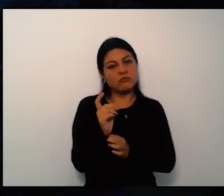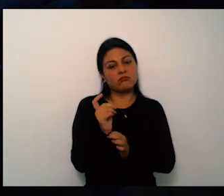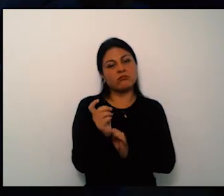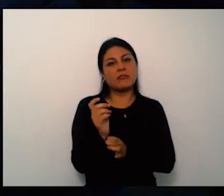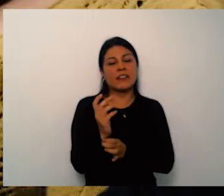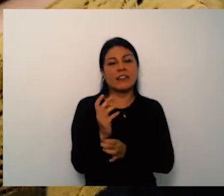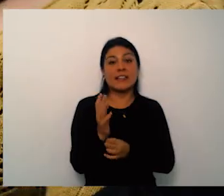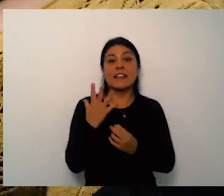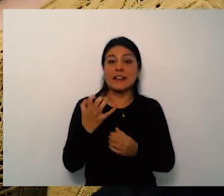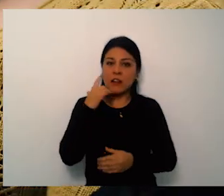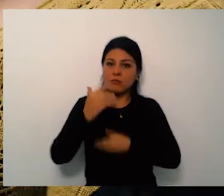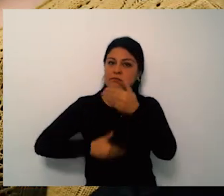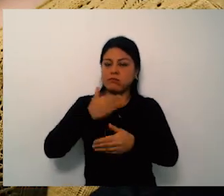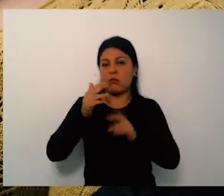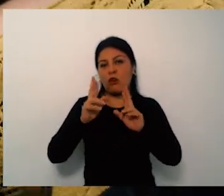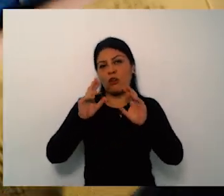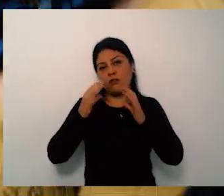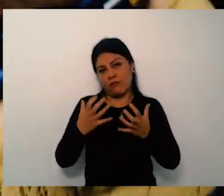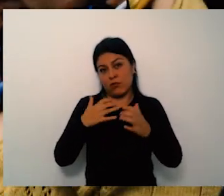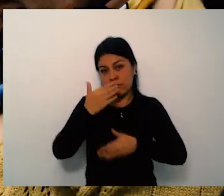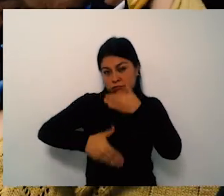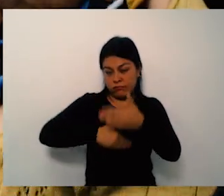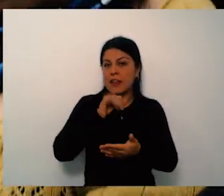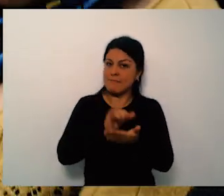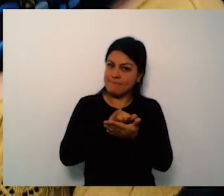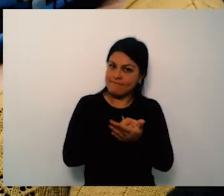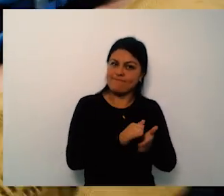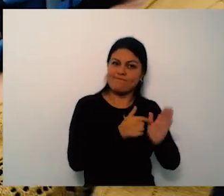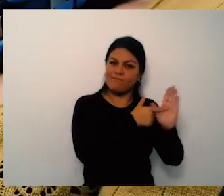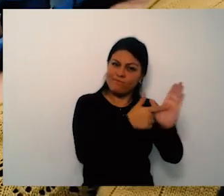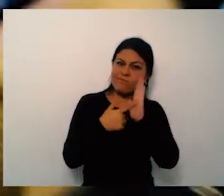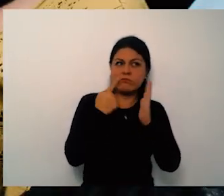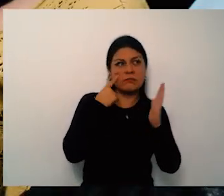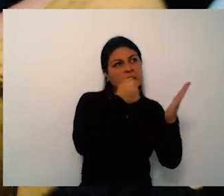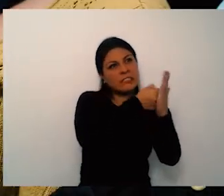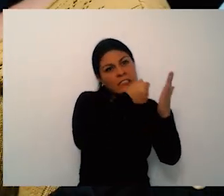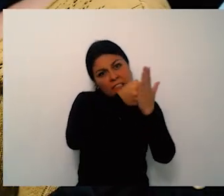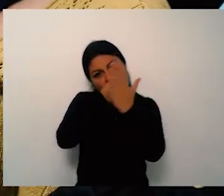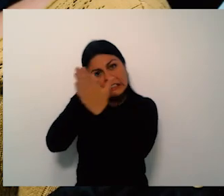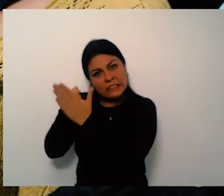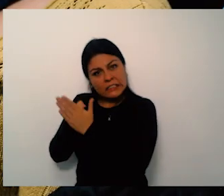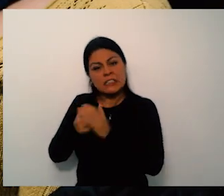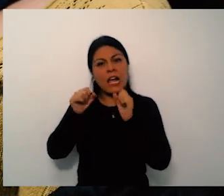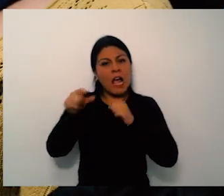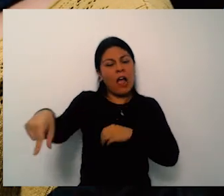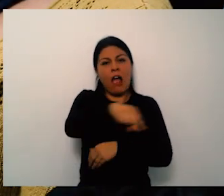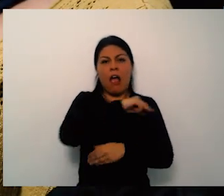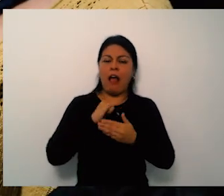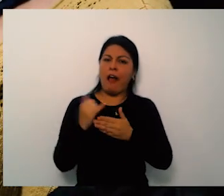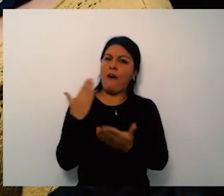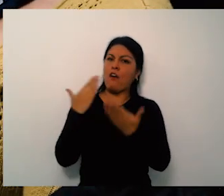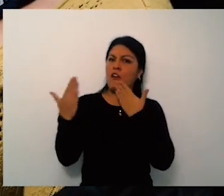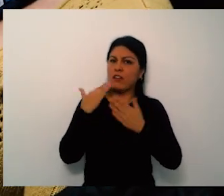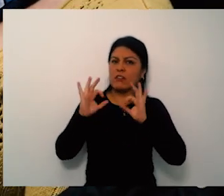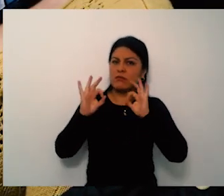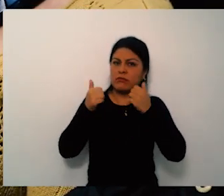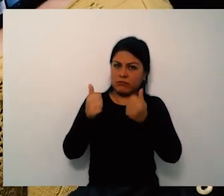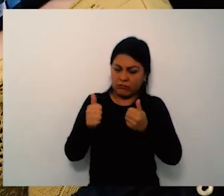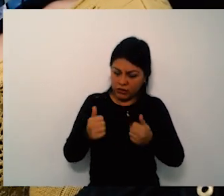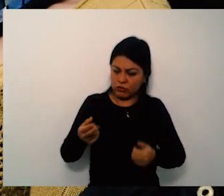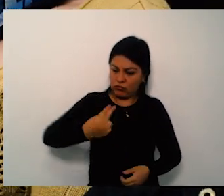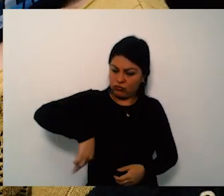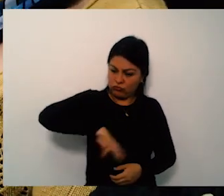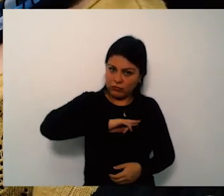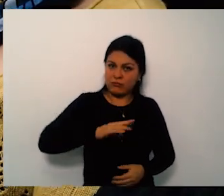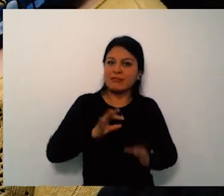cuatro especialidades básicas esperamos que se amplíe otras en ese